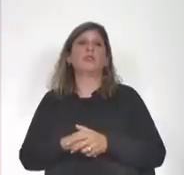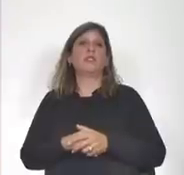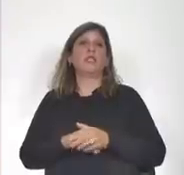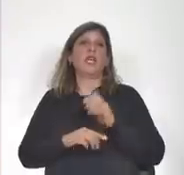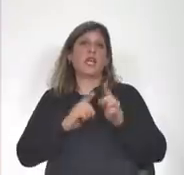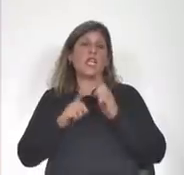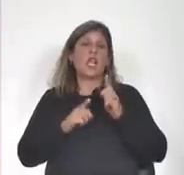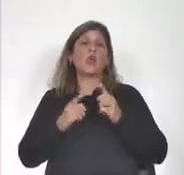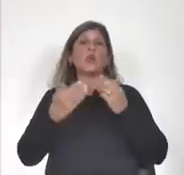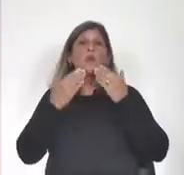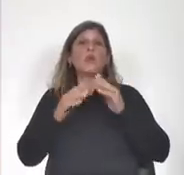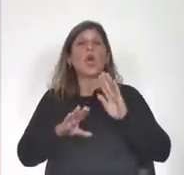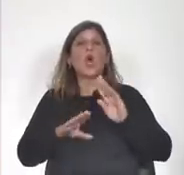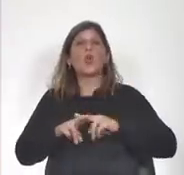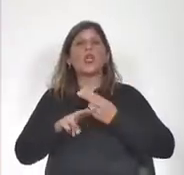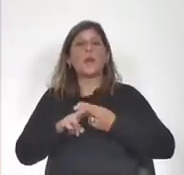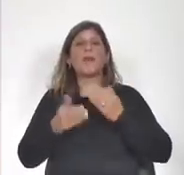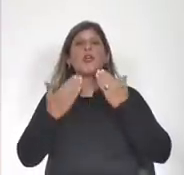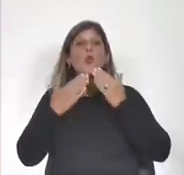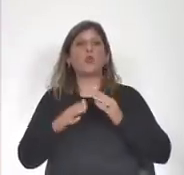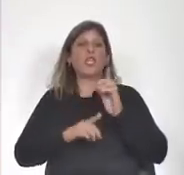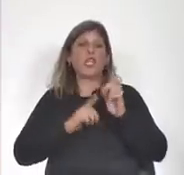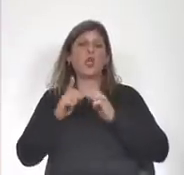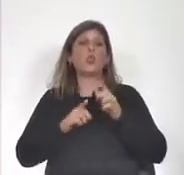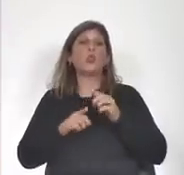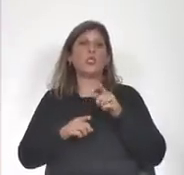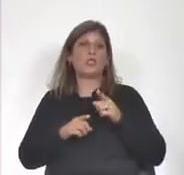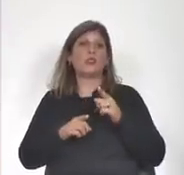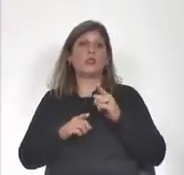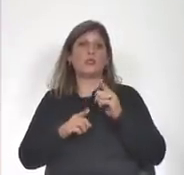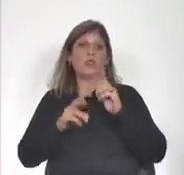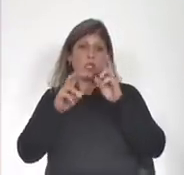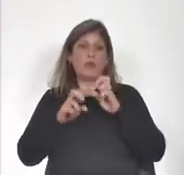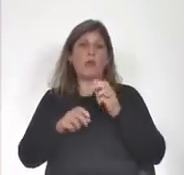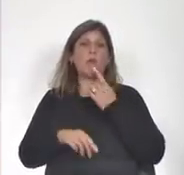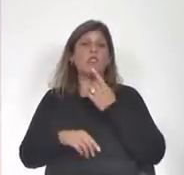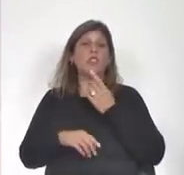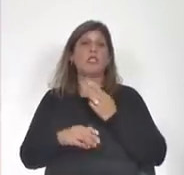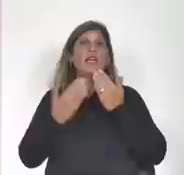repregunta y algunas consideraciones políticas gracias señora presidenta le